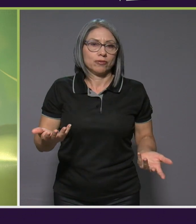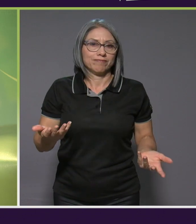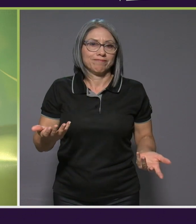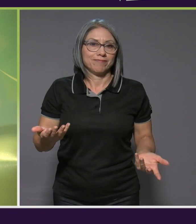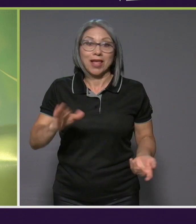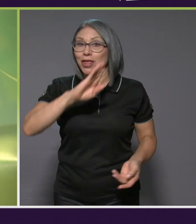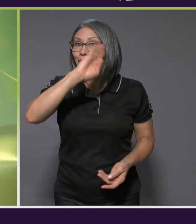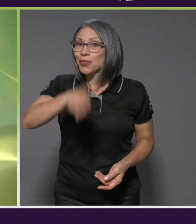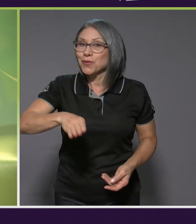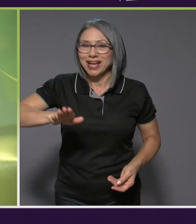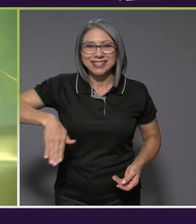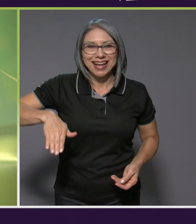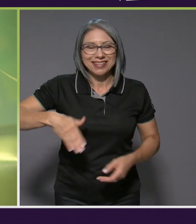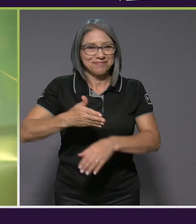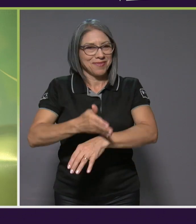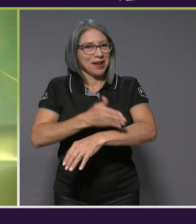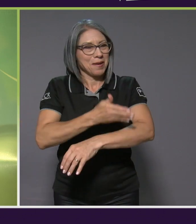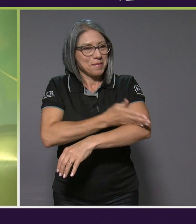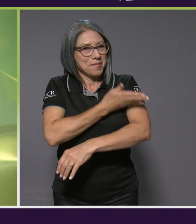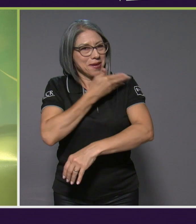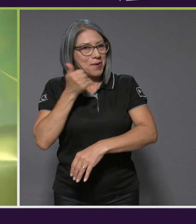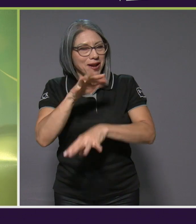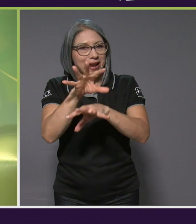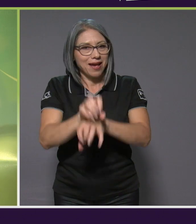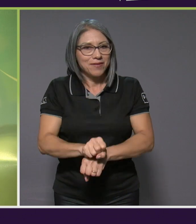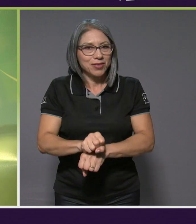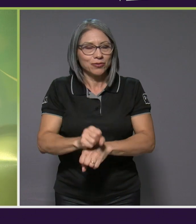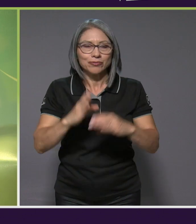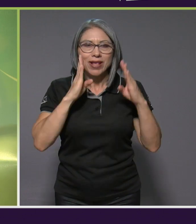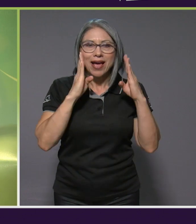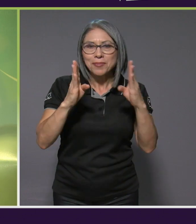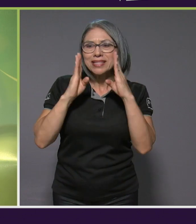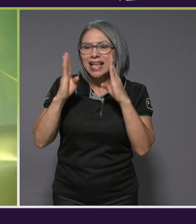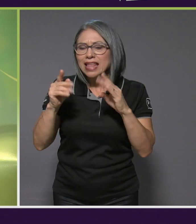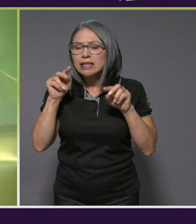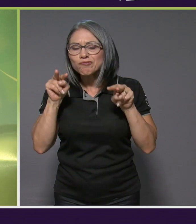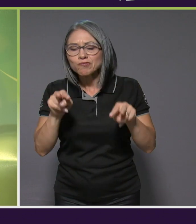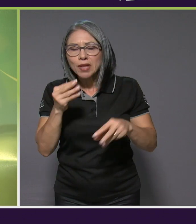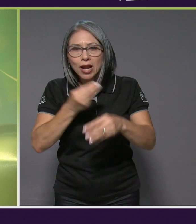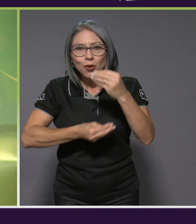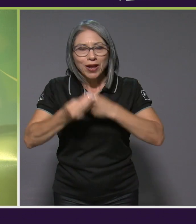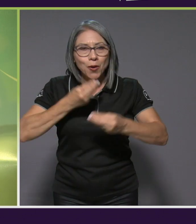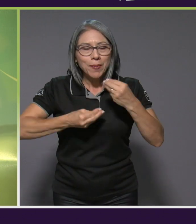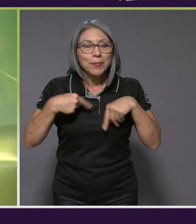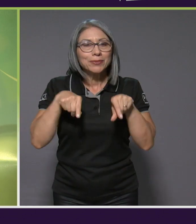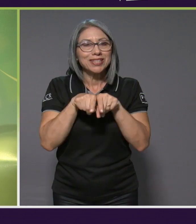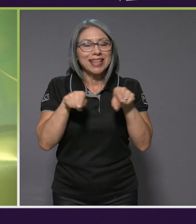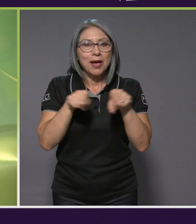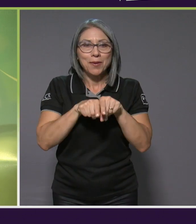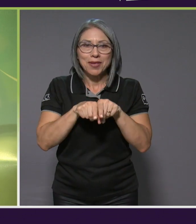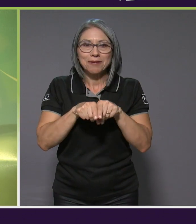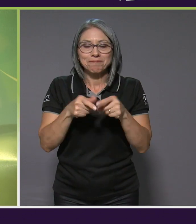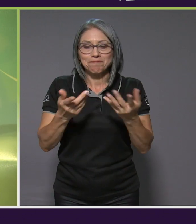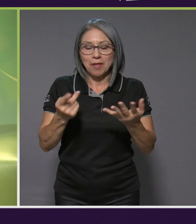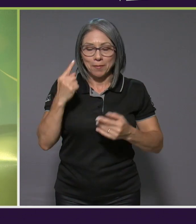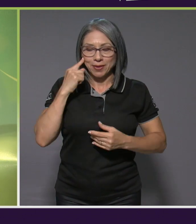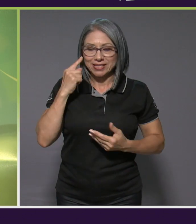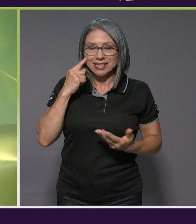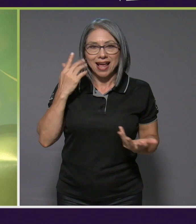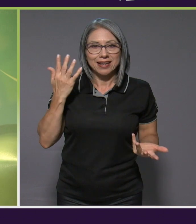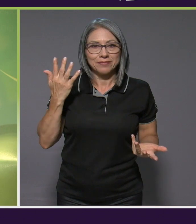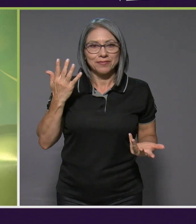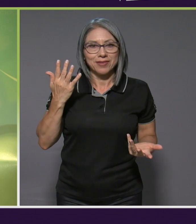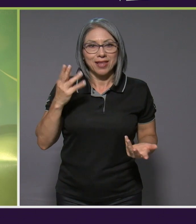nunca es tarde para mejorar nuestros hábitos, para prestarle atención a lo que comemos y también, pues, pensar que